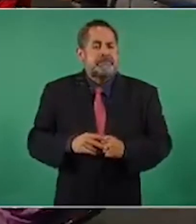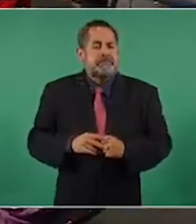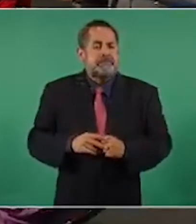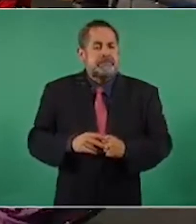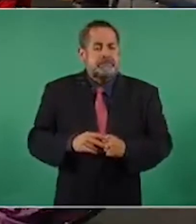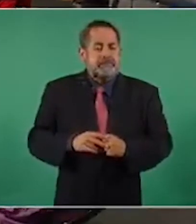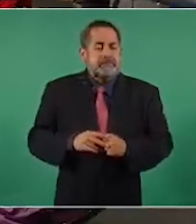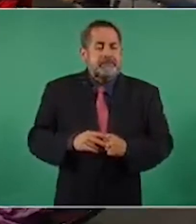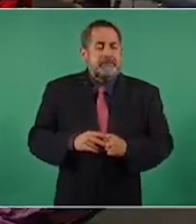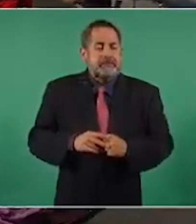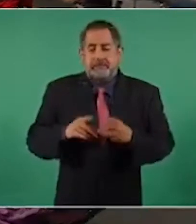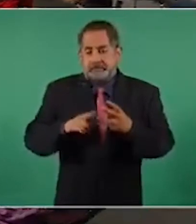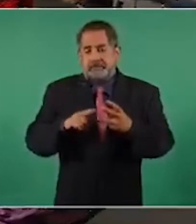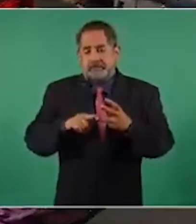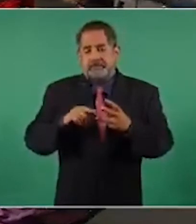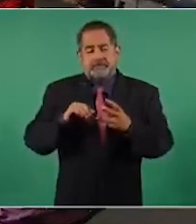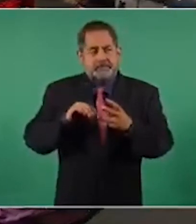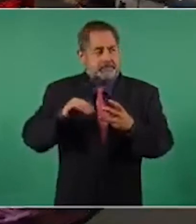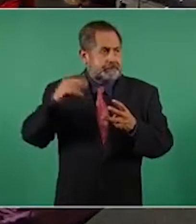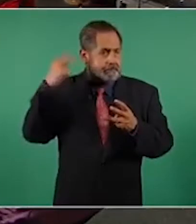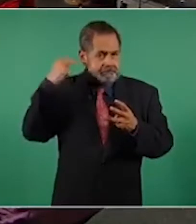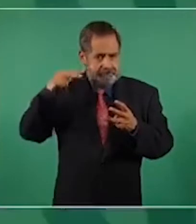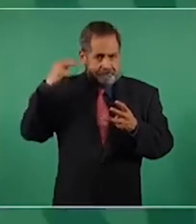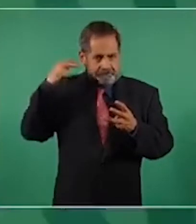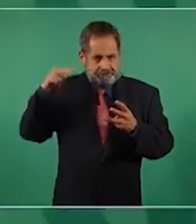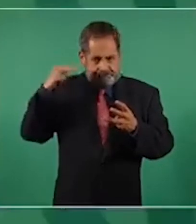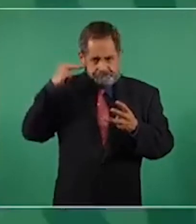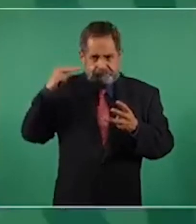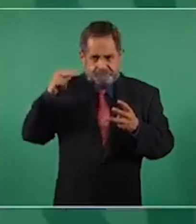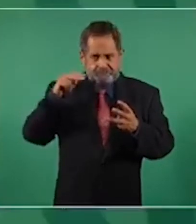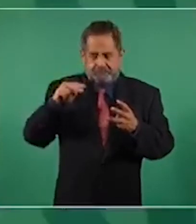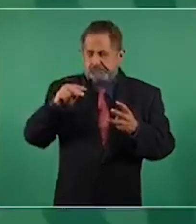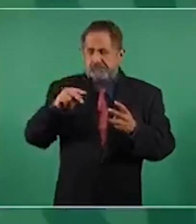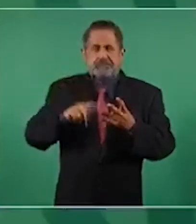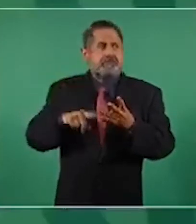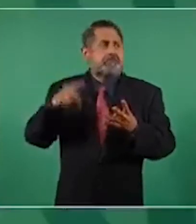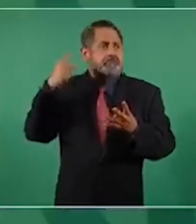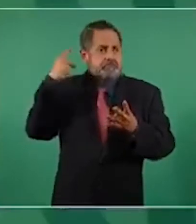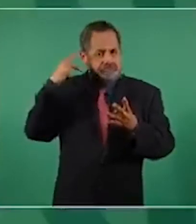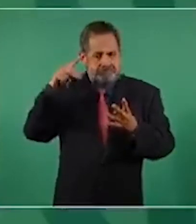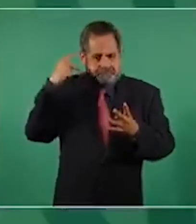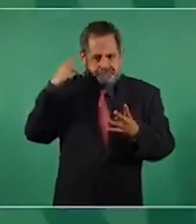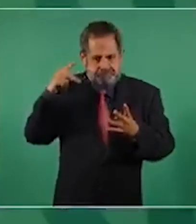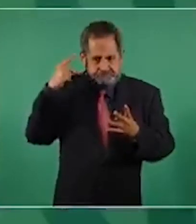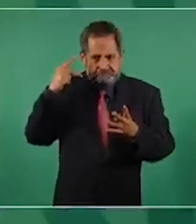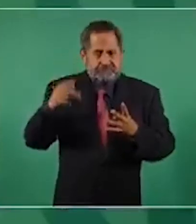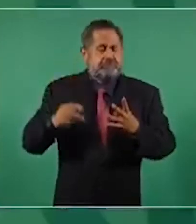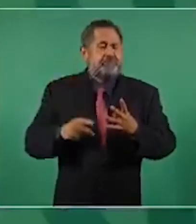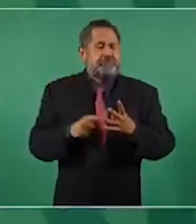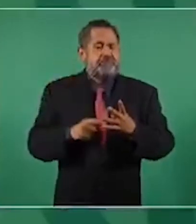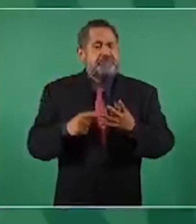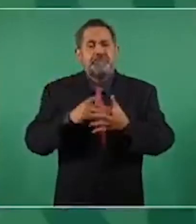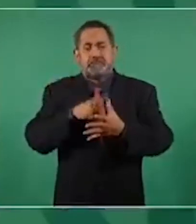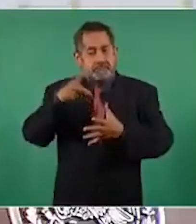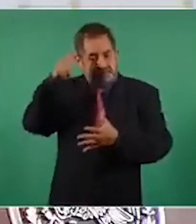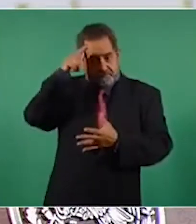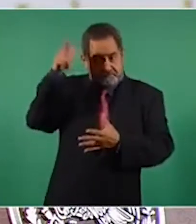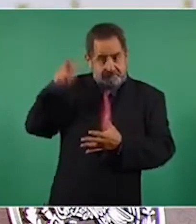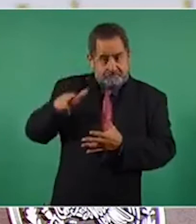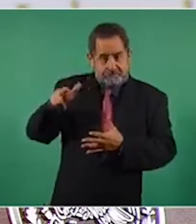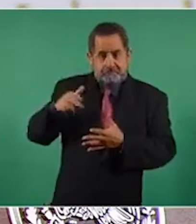estamos haciendo en Veracruz, en Puebla, en Hidalgo.